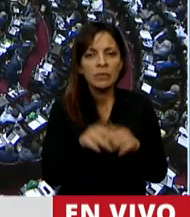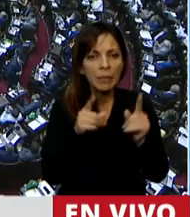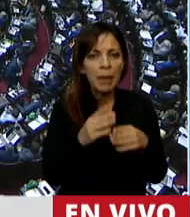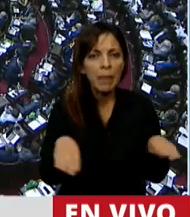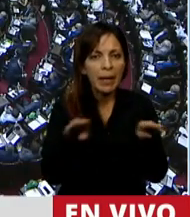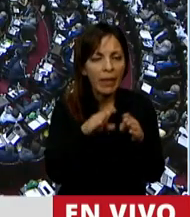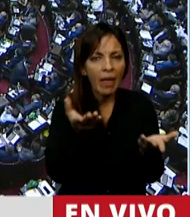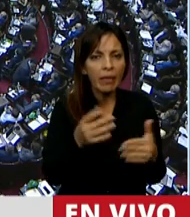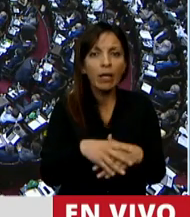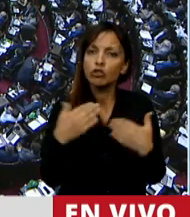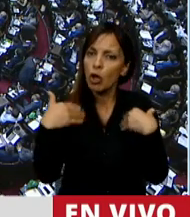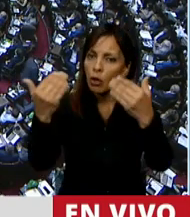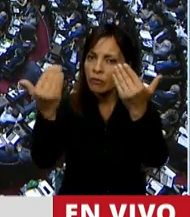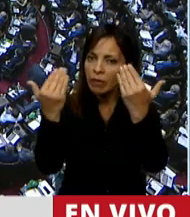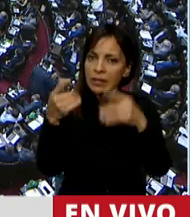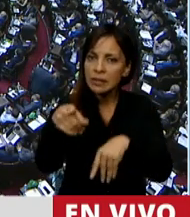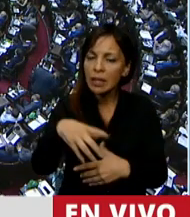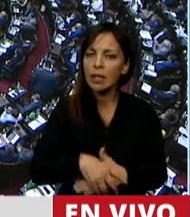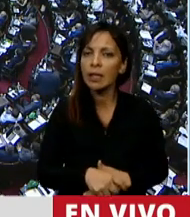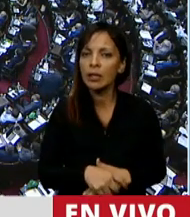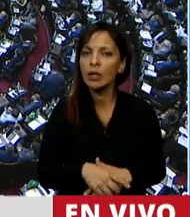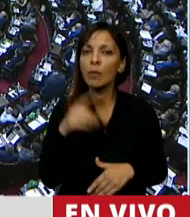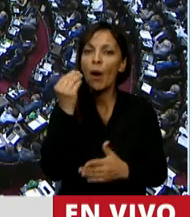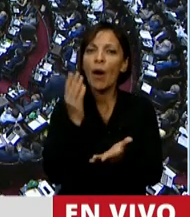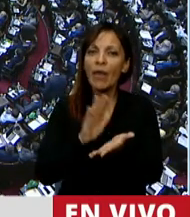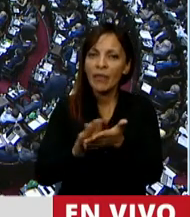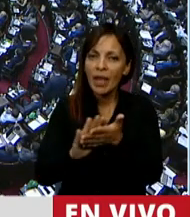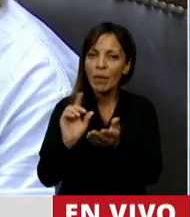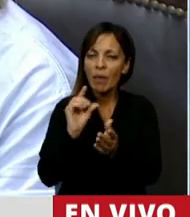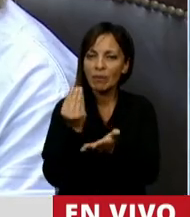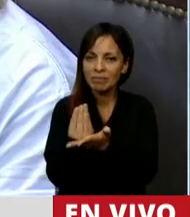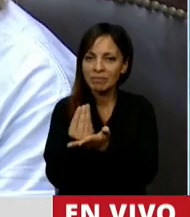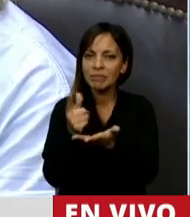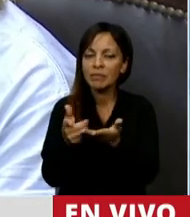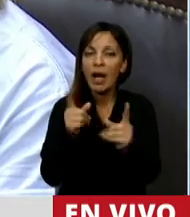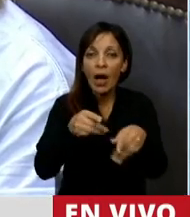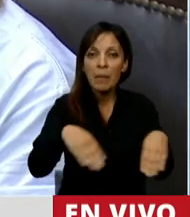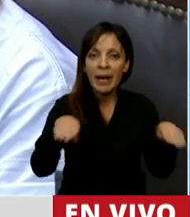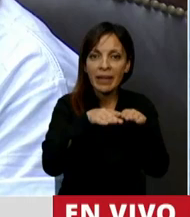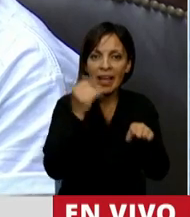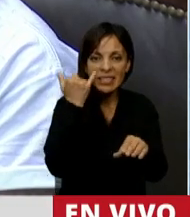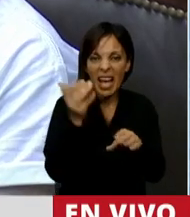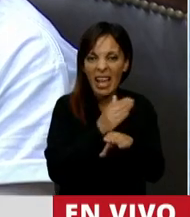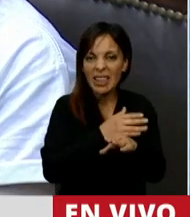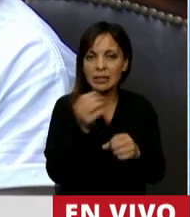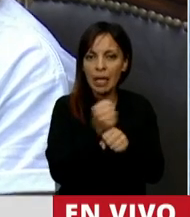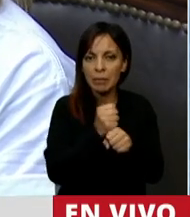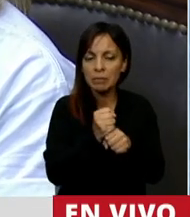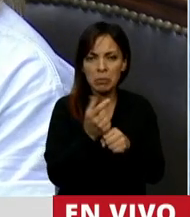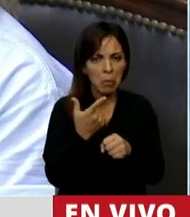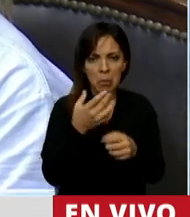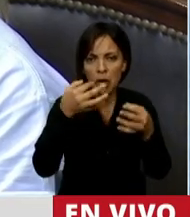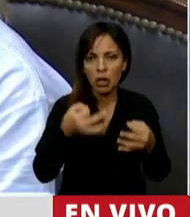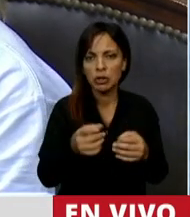señor presidente, y lo felicito porque ha sido renovado en su cargo, pero la paridad que ha sido aprobada acá no se cumplió en la